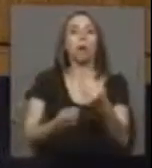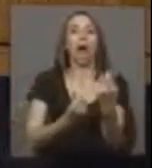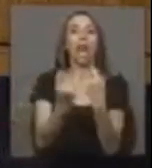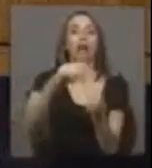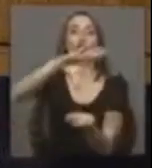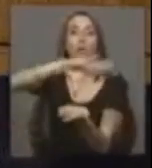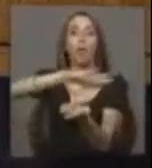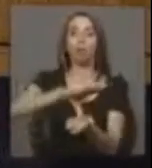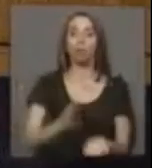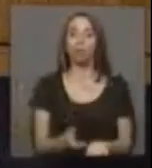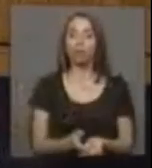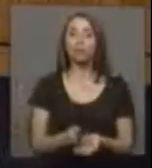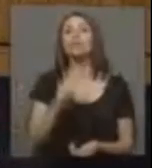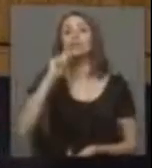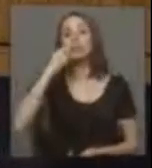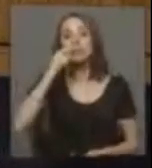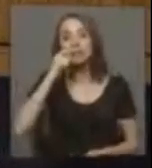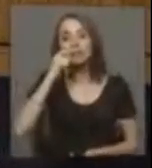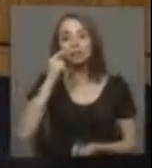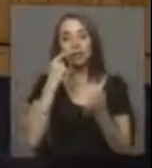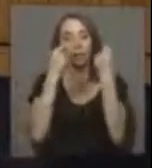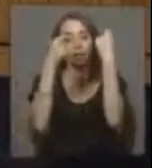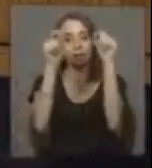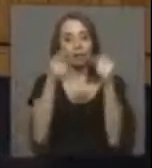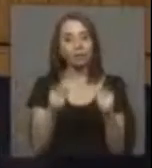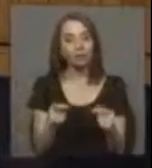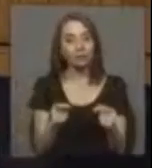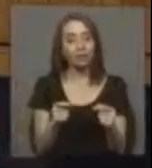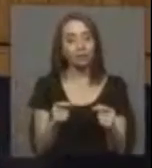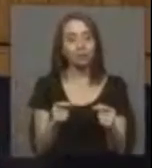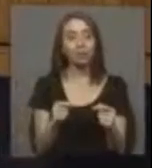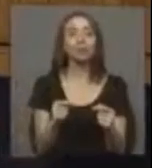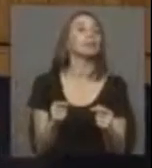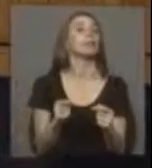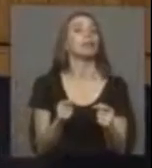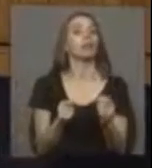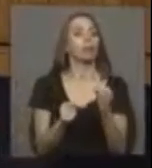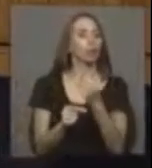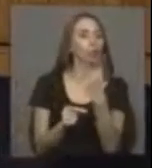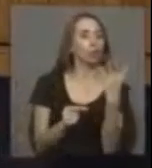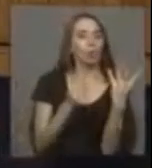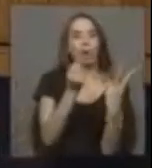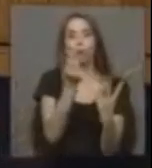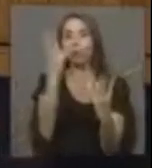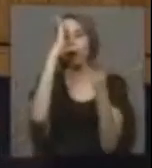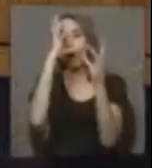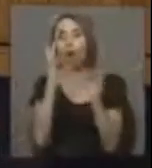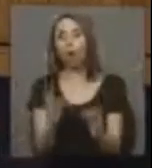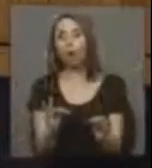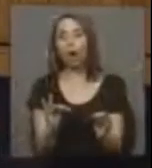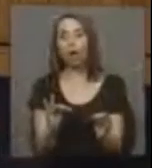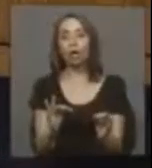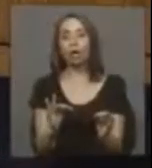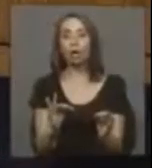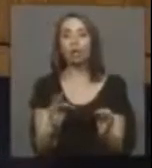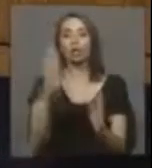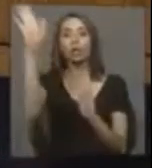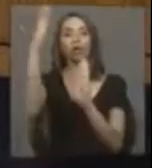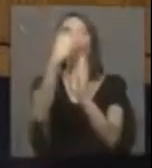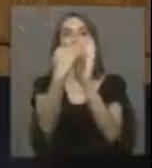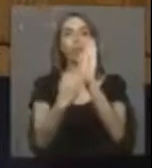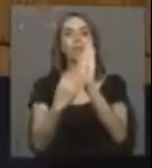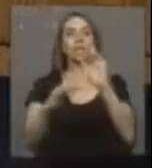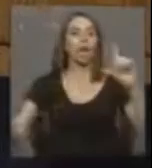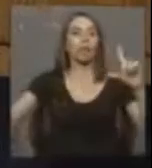O sea, si revisamos, son cifras idénticas a lo que ocurre en todo Nueva Zelandia.